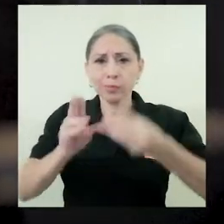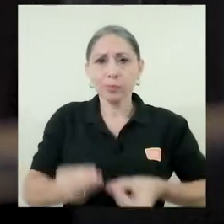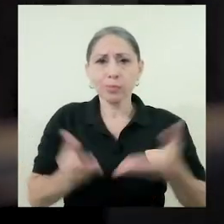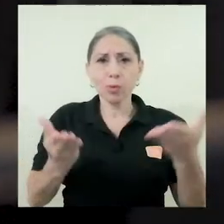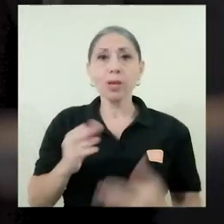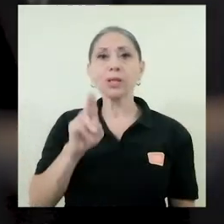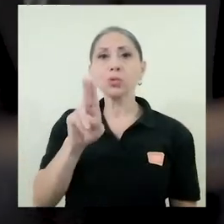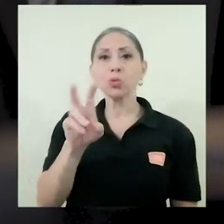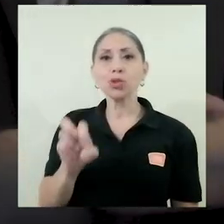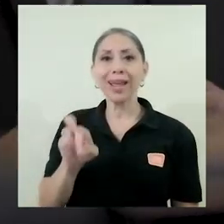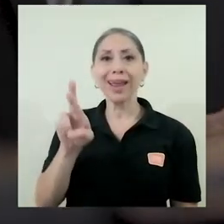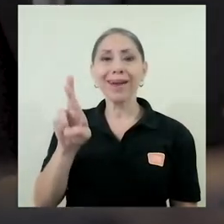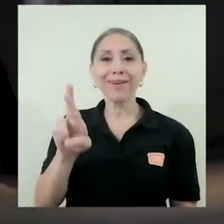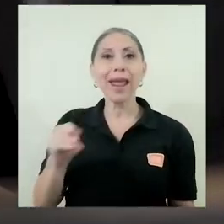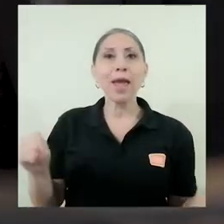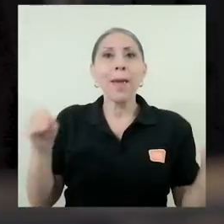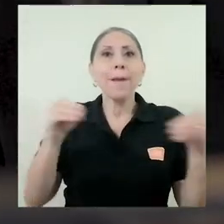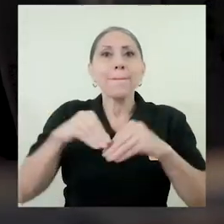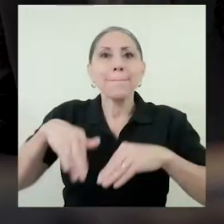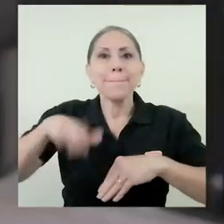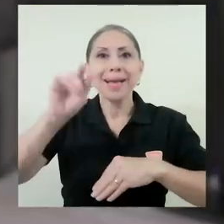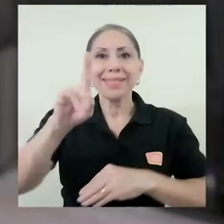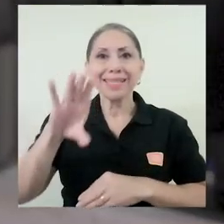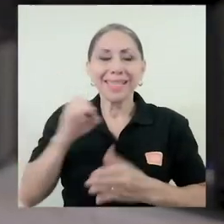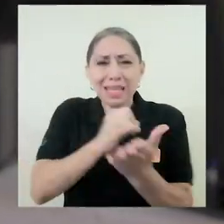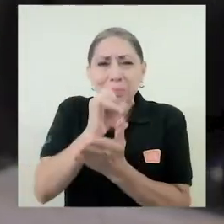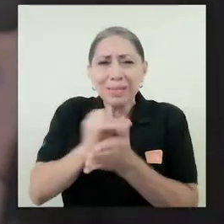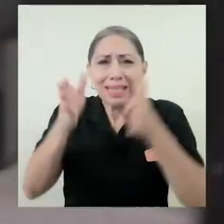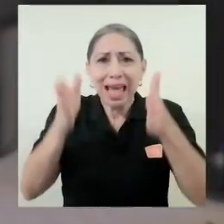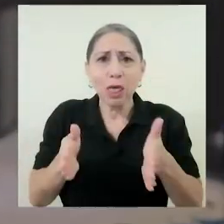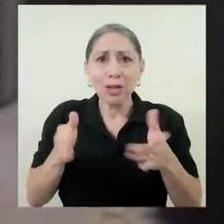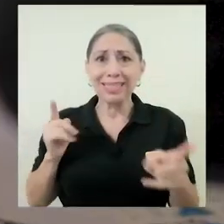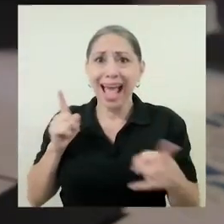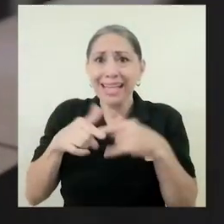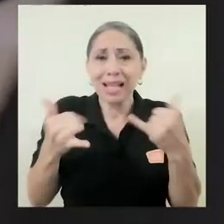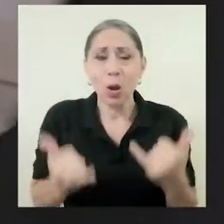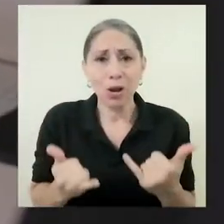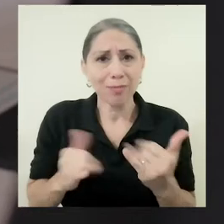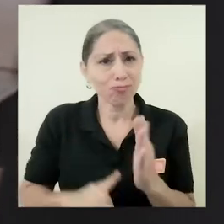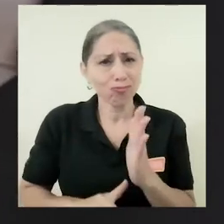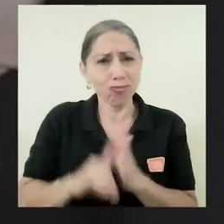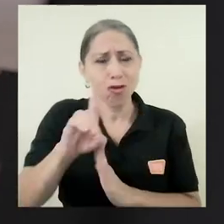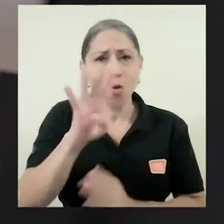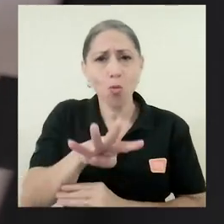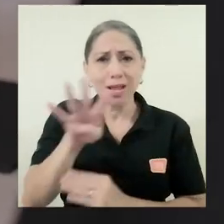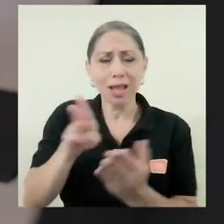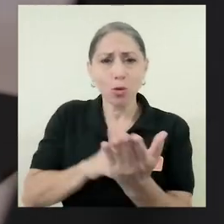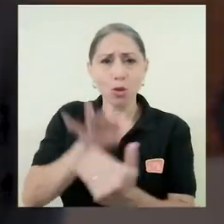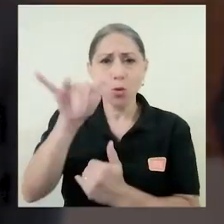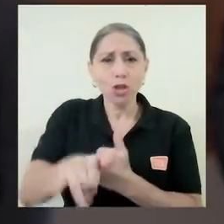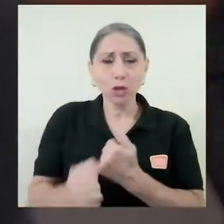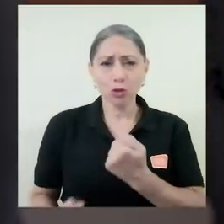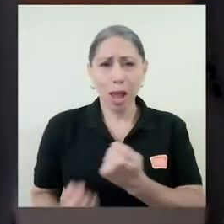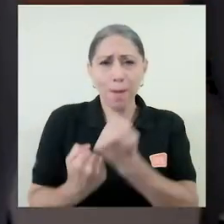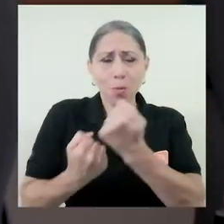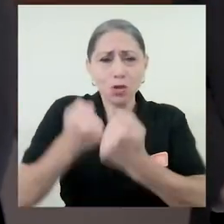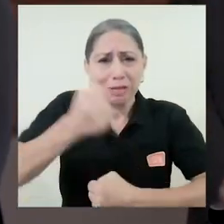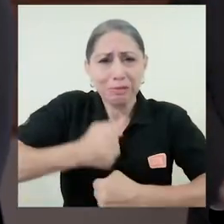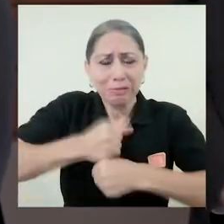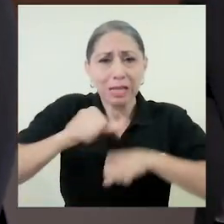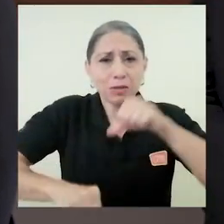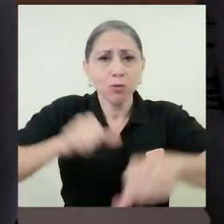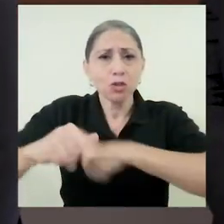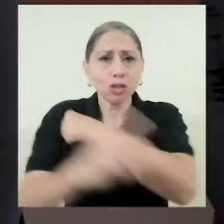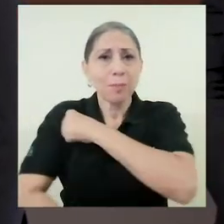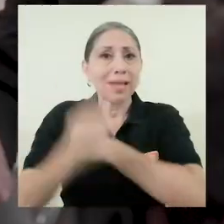de 100 investigadores han desarrollado hasta el momento 44 proyectos que apoyan los esfuerzos del país por enfrentar esta